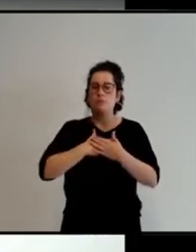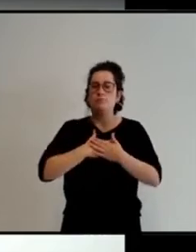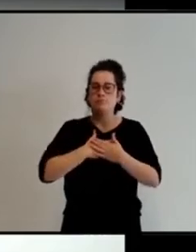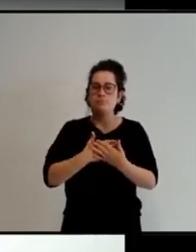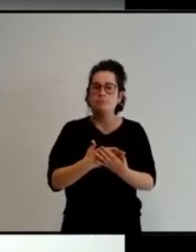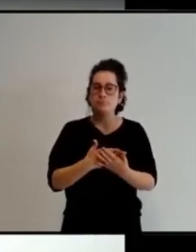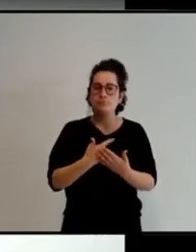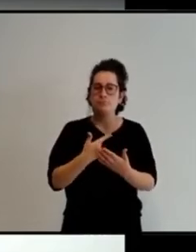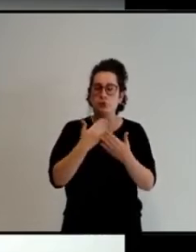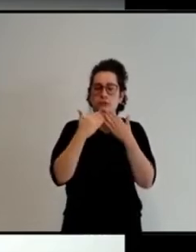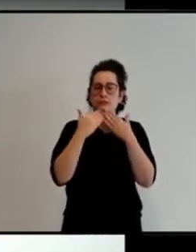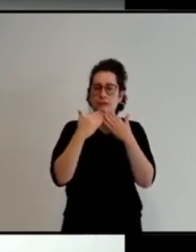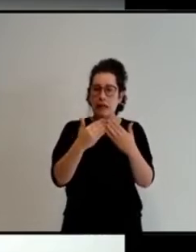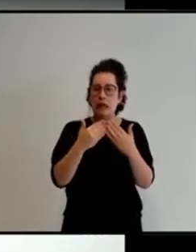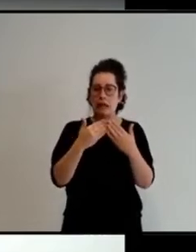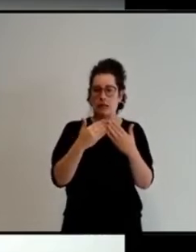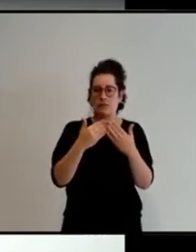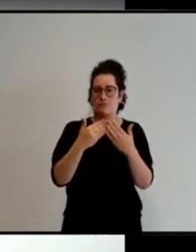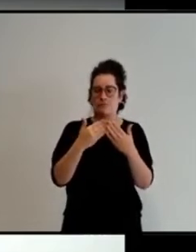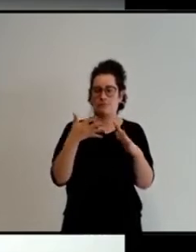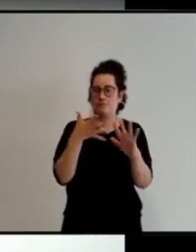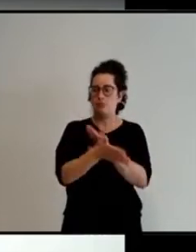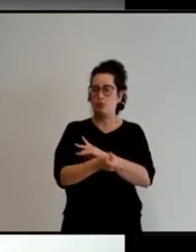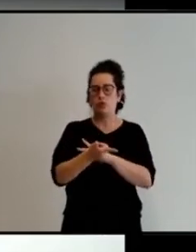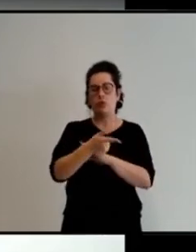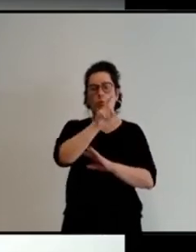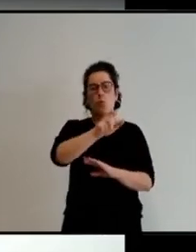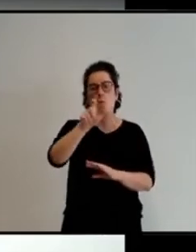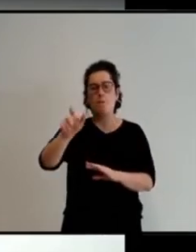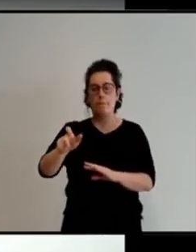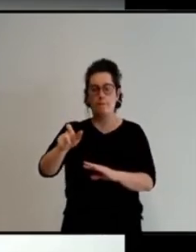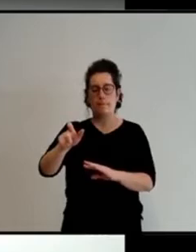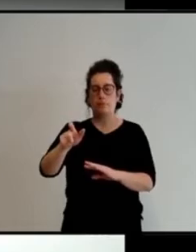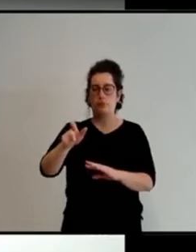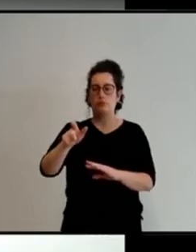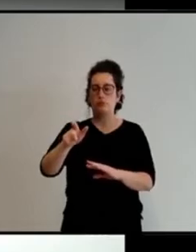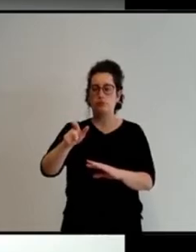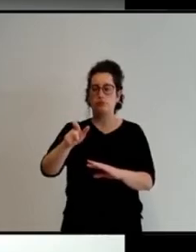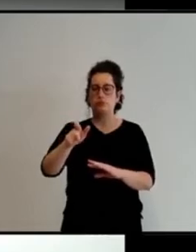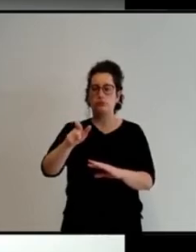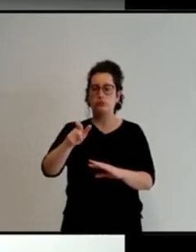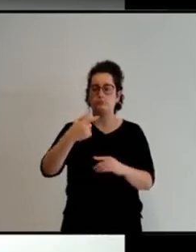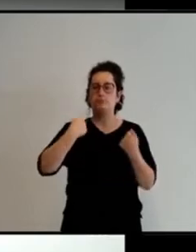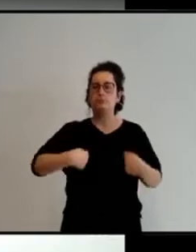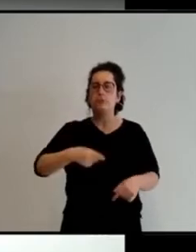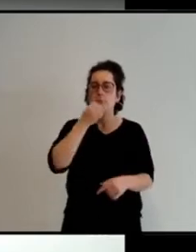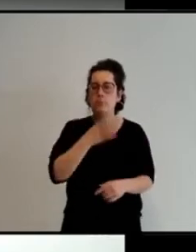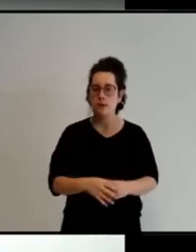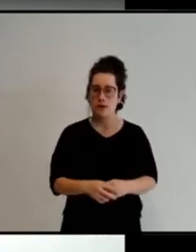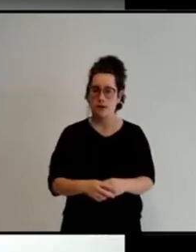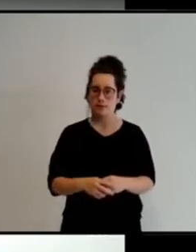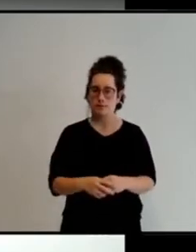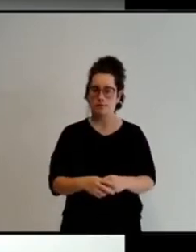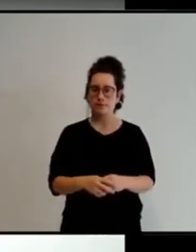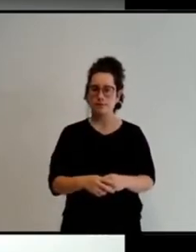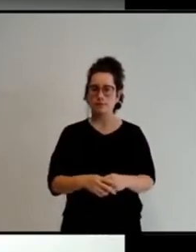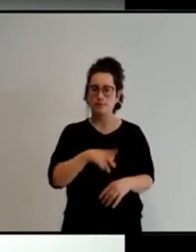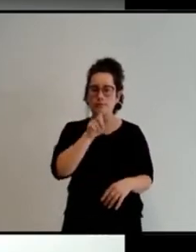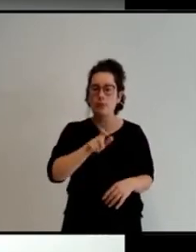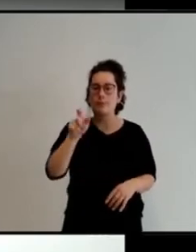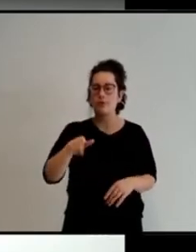encontramos. Nos sentimos bien tratados. Estamos aquí diciéndole que el pueblo asilado, refugiado, migrado,